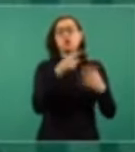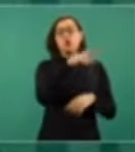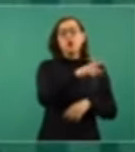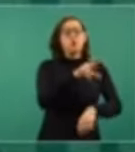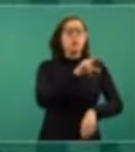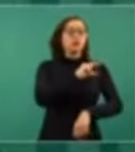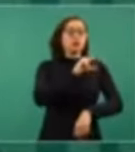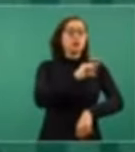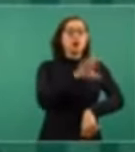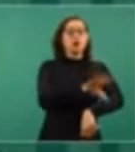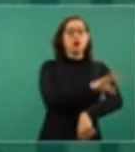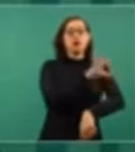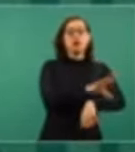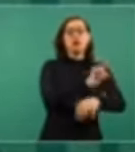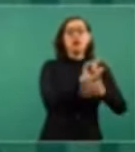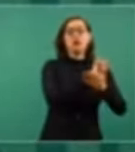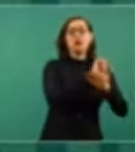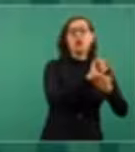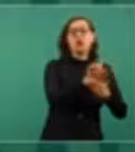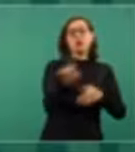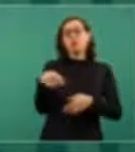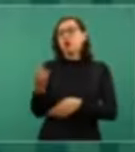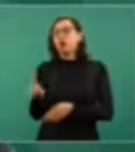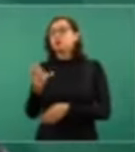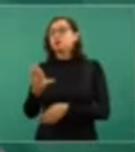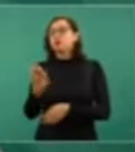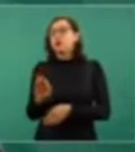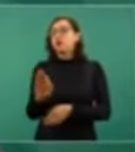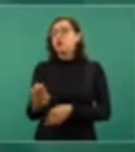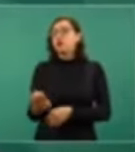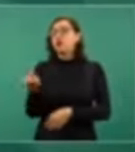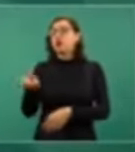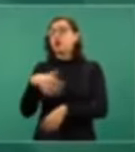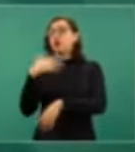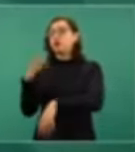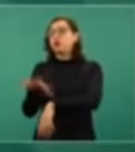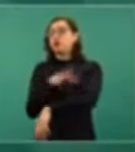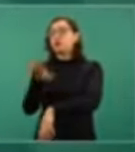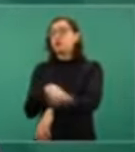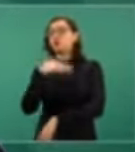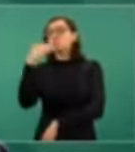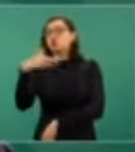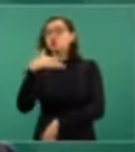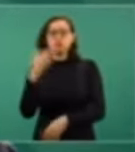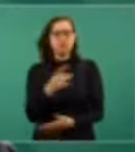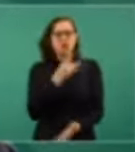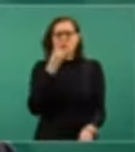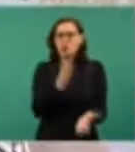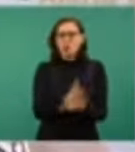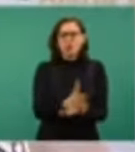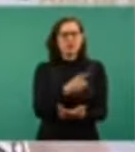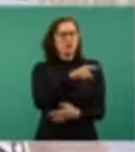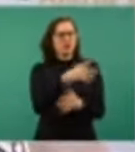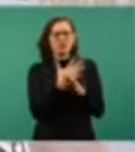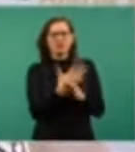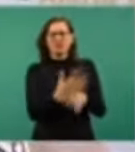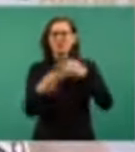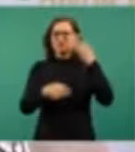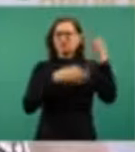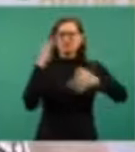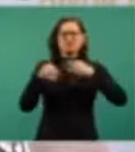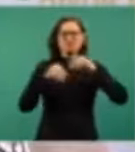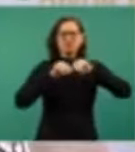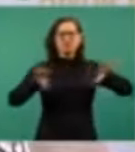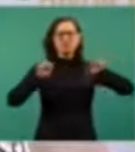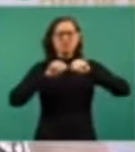Los conceptos y estas declaraciones y afirmaciones falsas, mentirosas, se